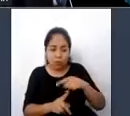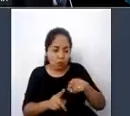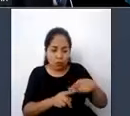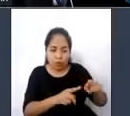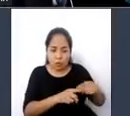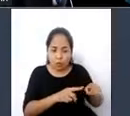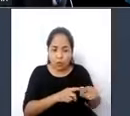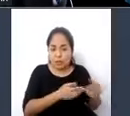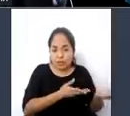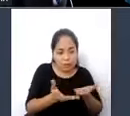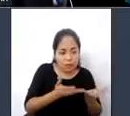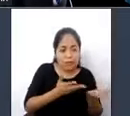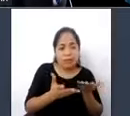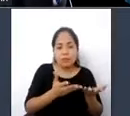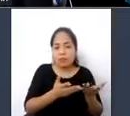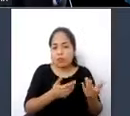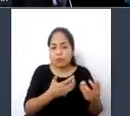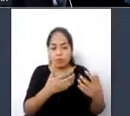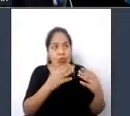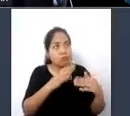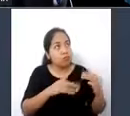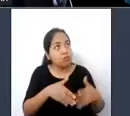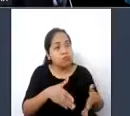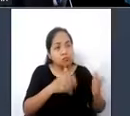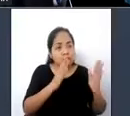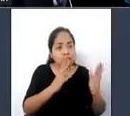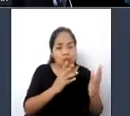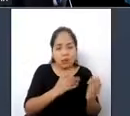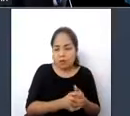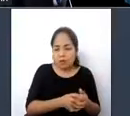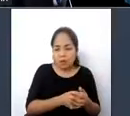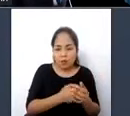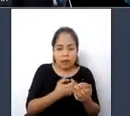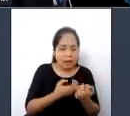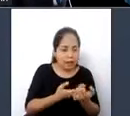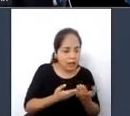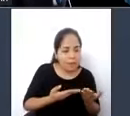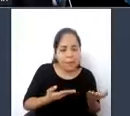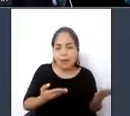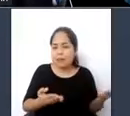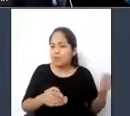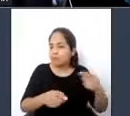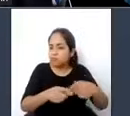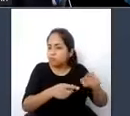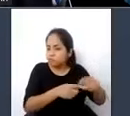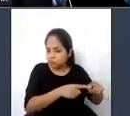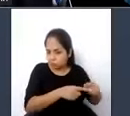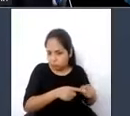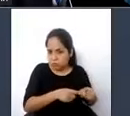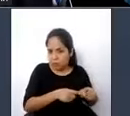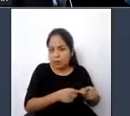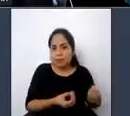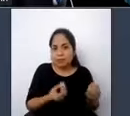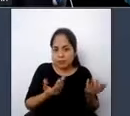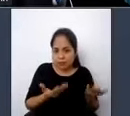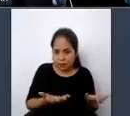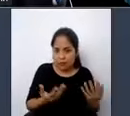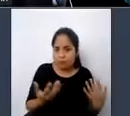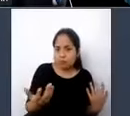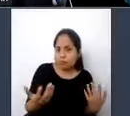servicios, así como los objetos, instrumentos, herramientas y dispositivos para ser comprensibles,